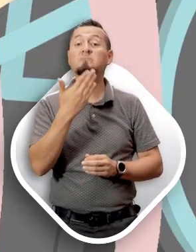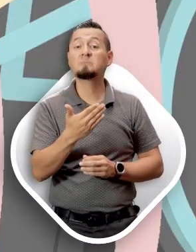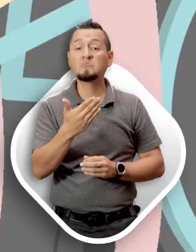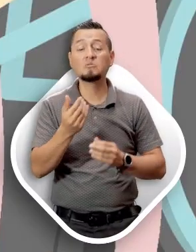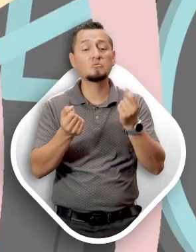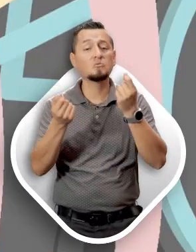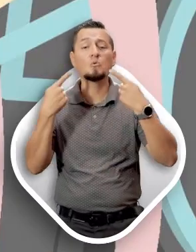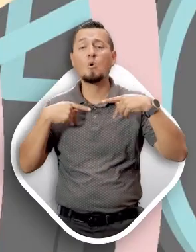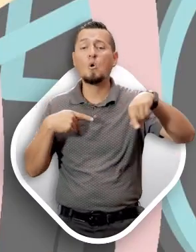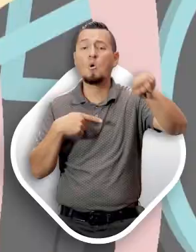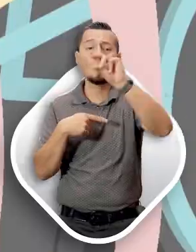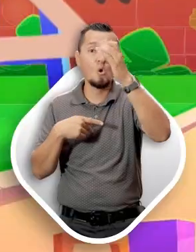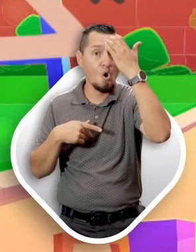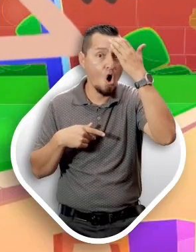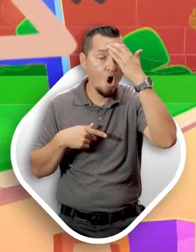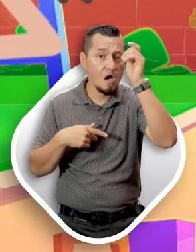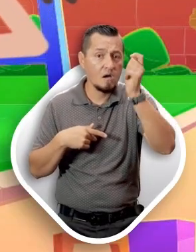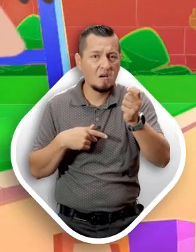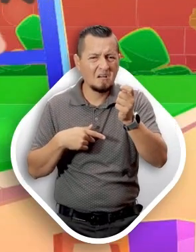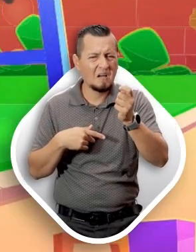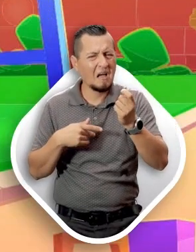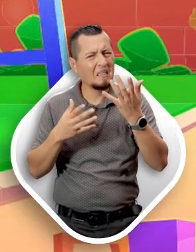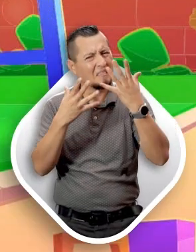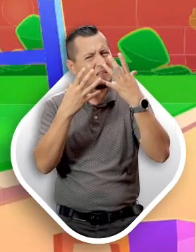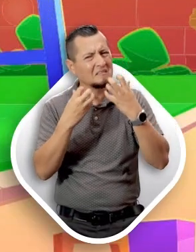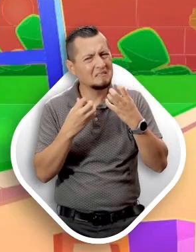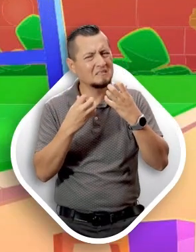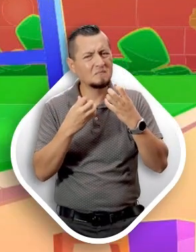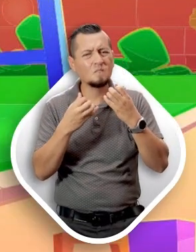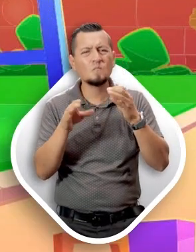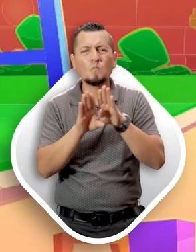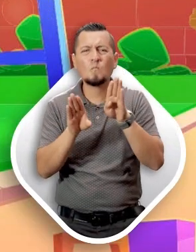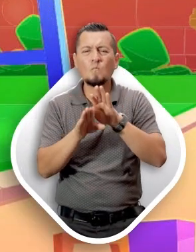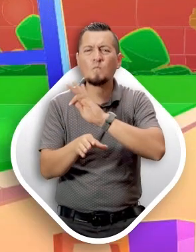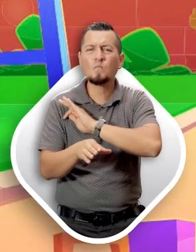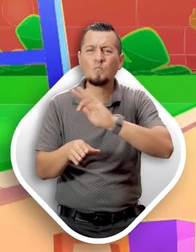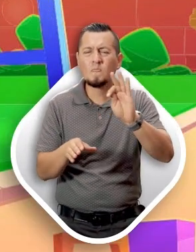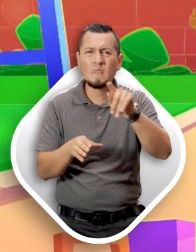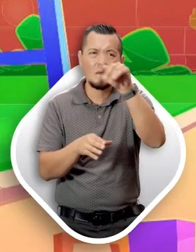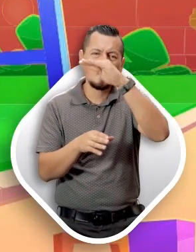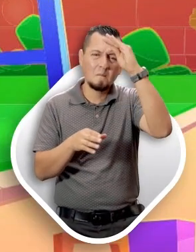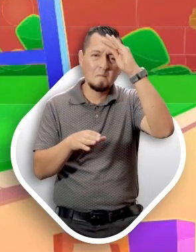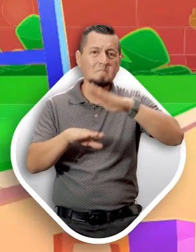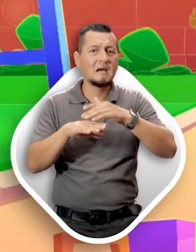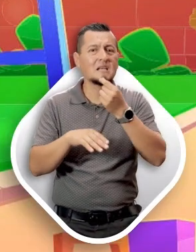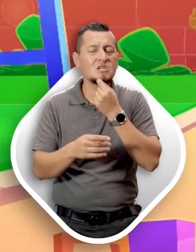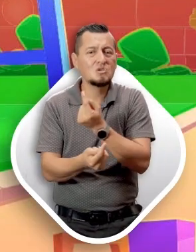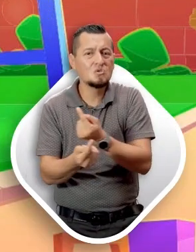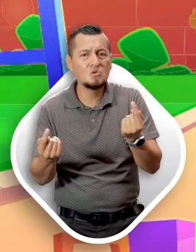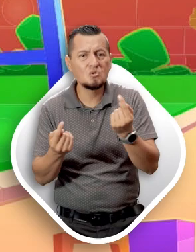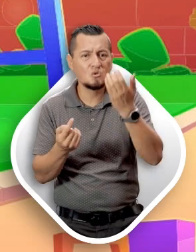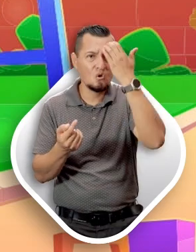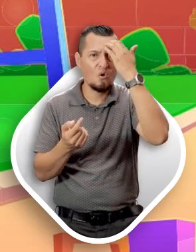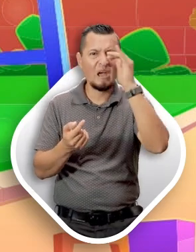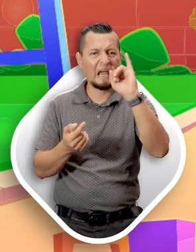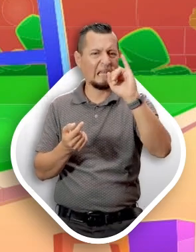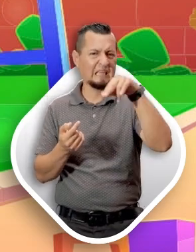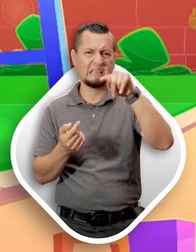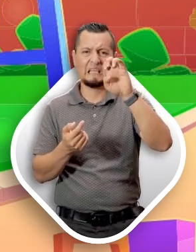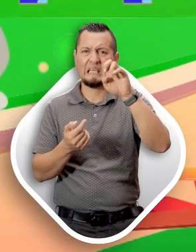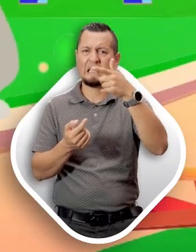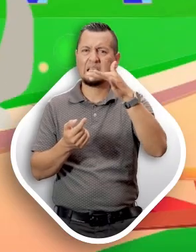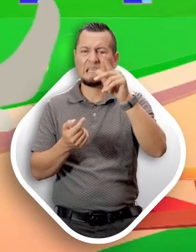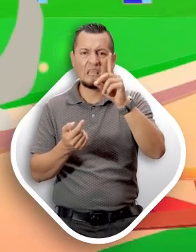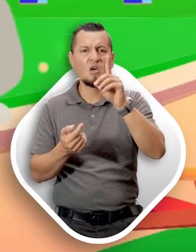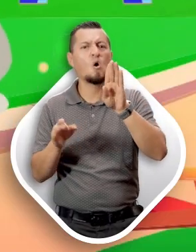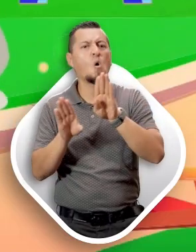no muchos lo conocen. Qué triste. ¿Cómo podemos hacer para que más niños conozcan el valor de la integridad?